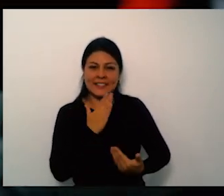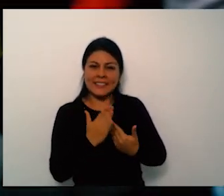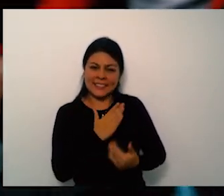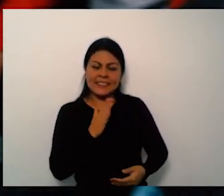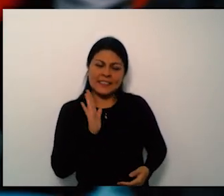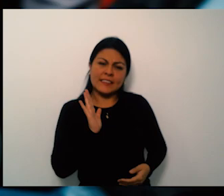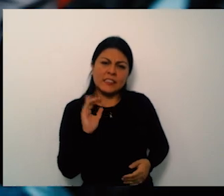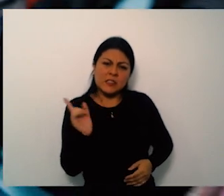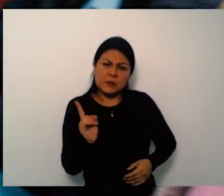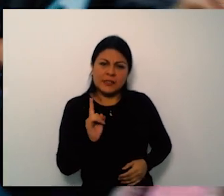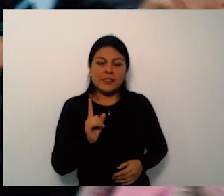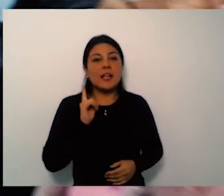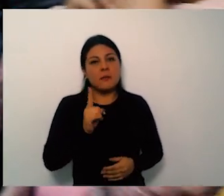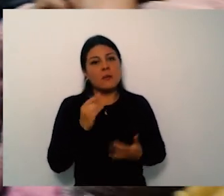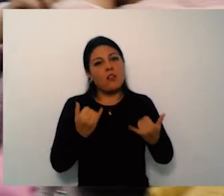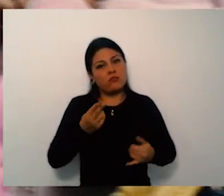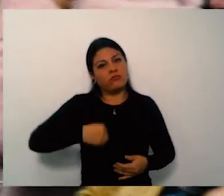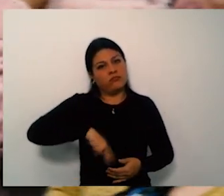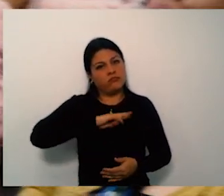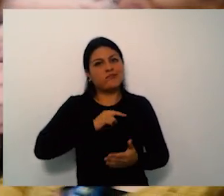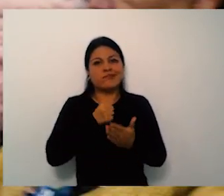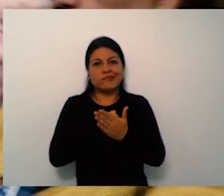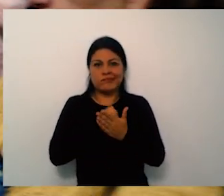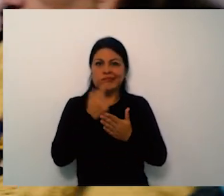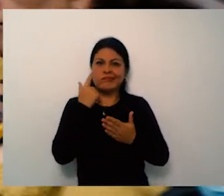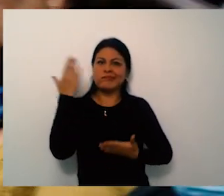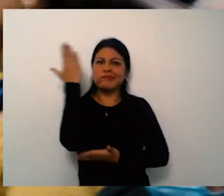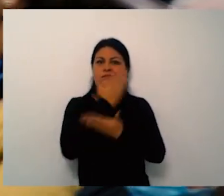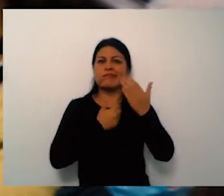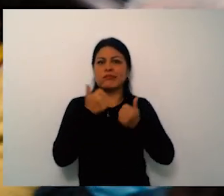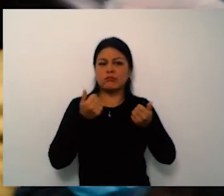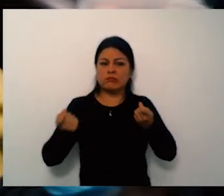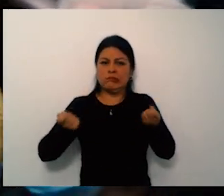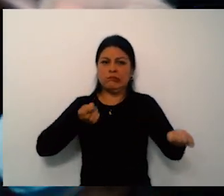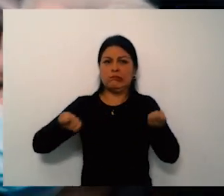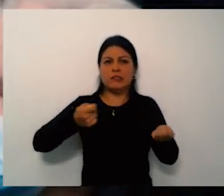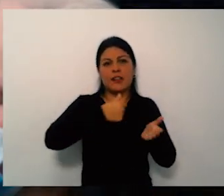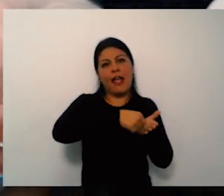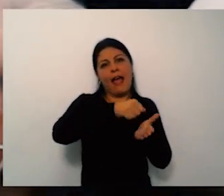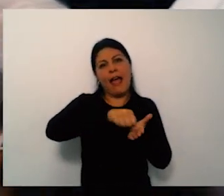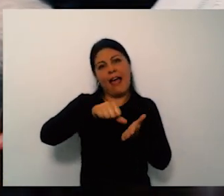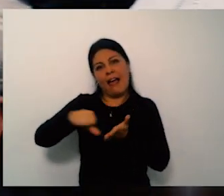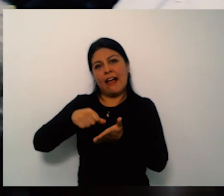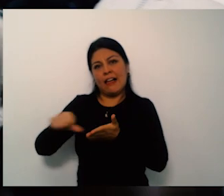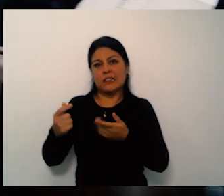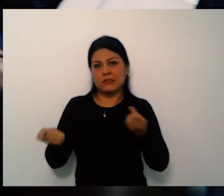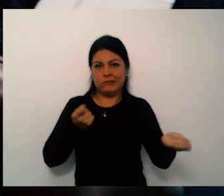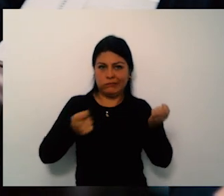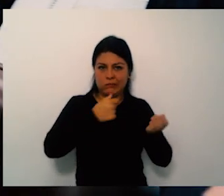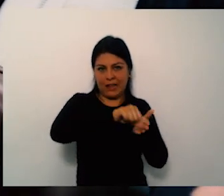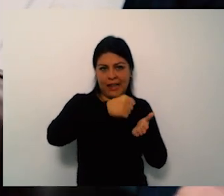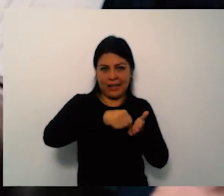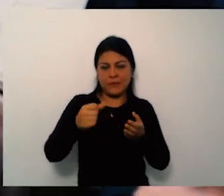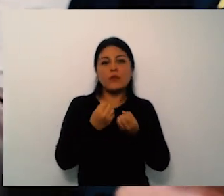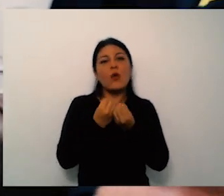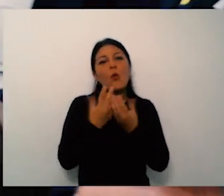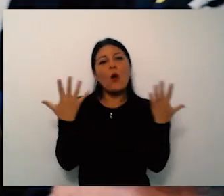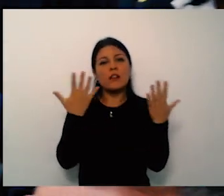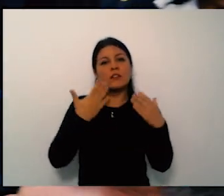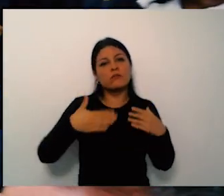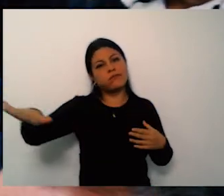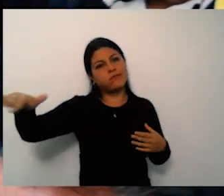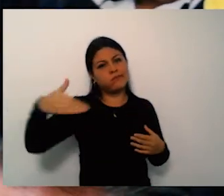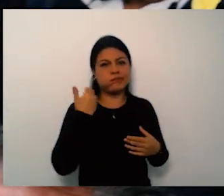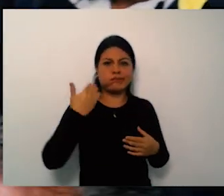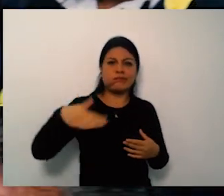darle la respuesta que los pacientes necesitan a veces no depende de nosotros frente a eso a través de la presentación les